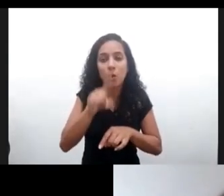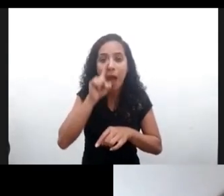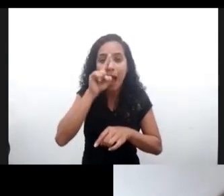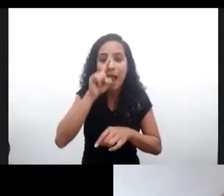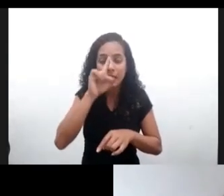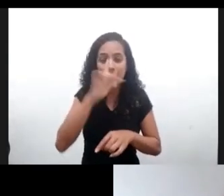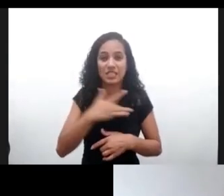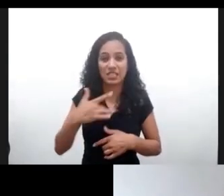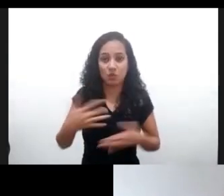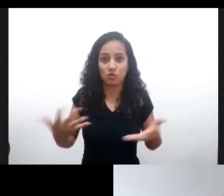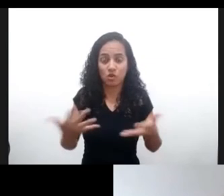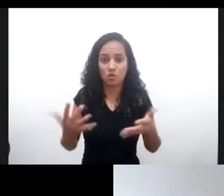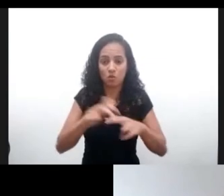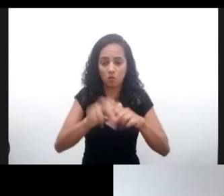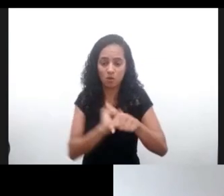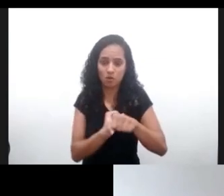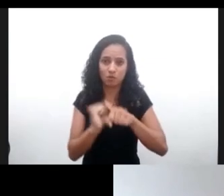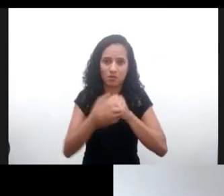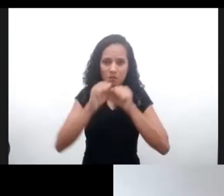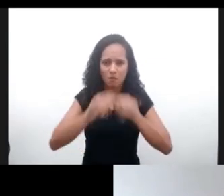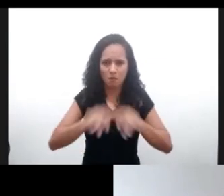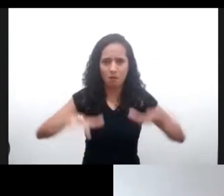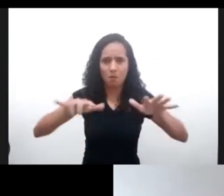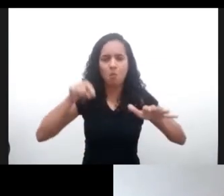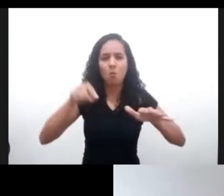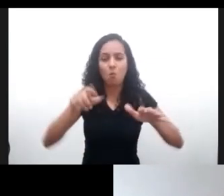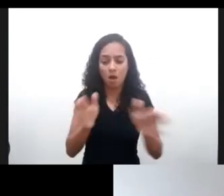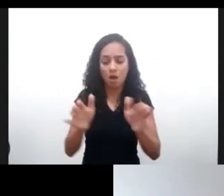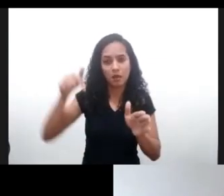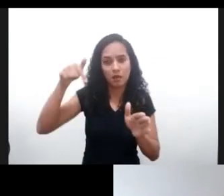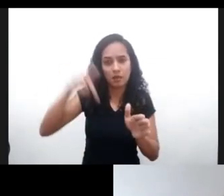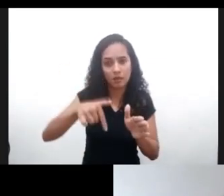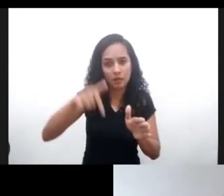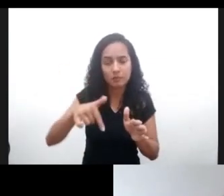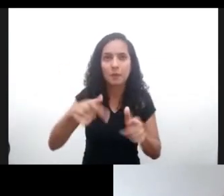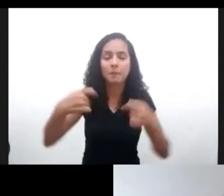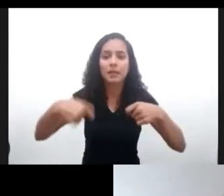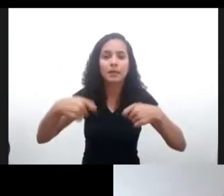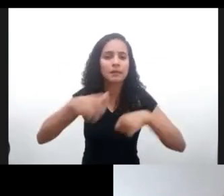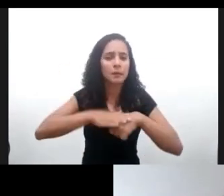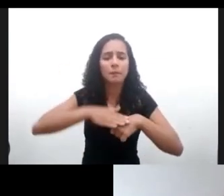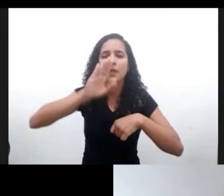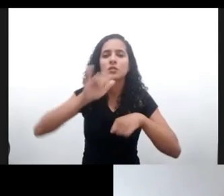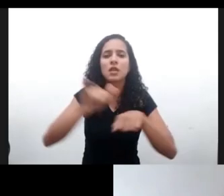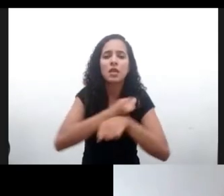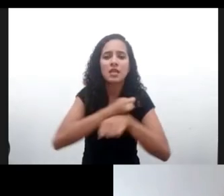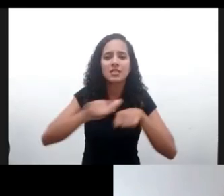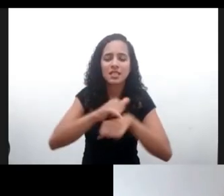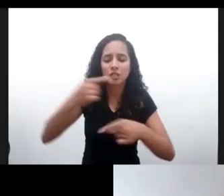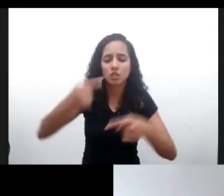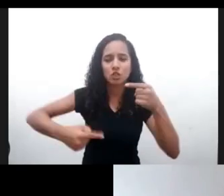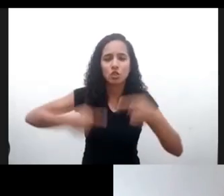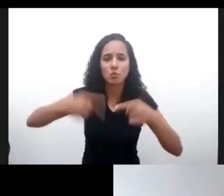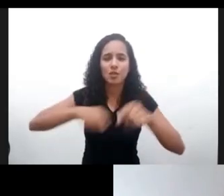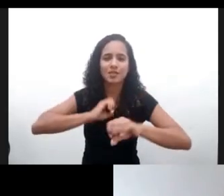una necesidad enorme de revisar, por ejemplo, las estrategias y políticas educativas. Educativas,